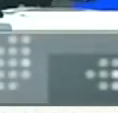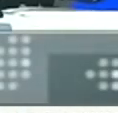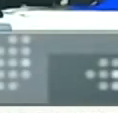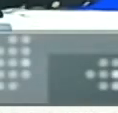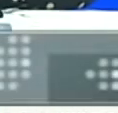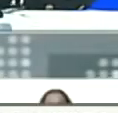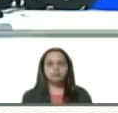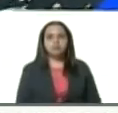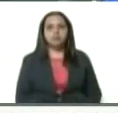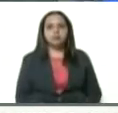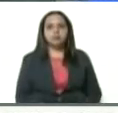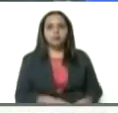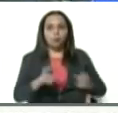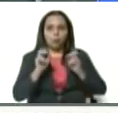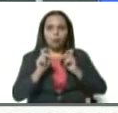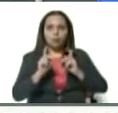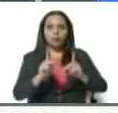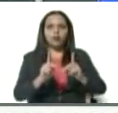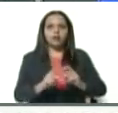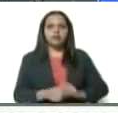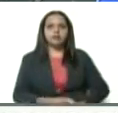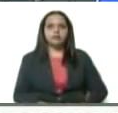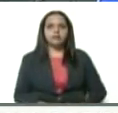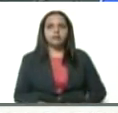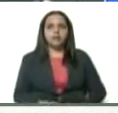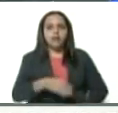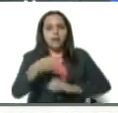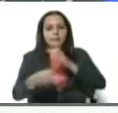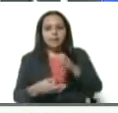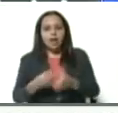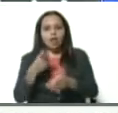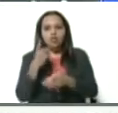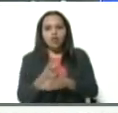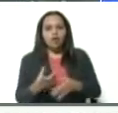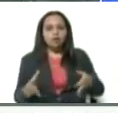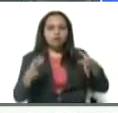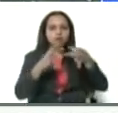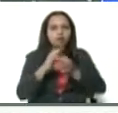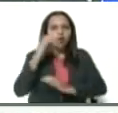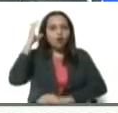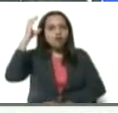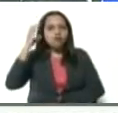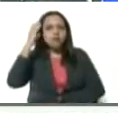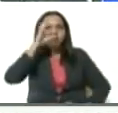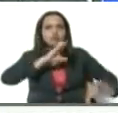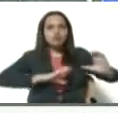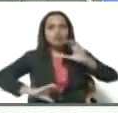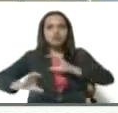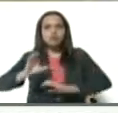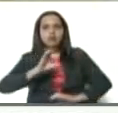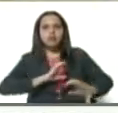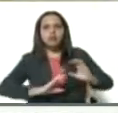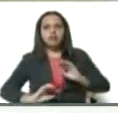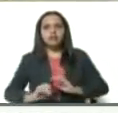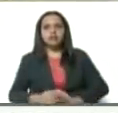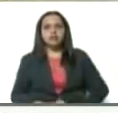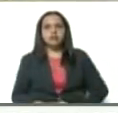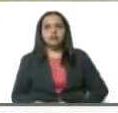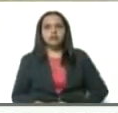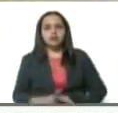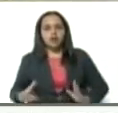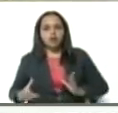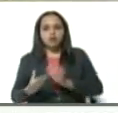Correcto. Adelante, presidente. Es así. Combinar el conocimiento científico con el